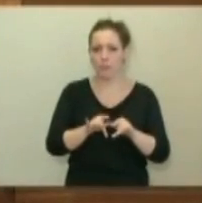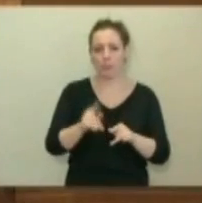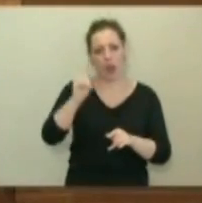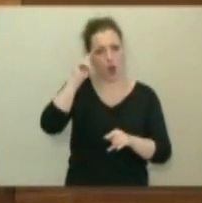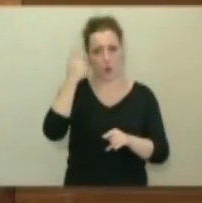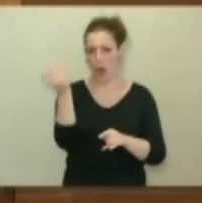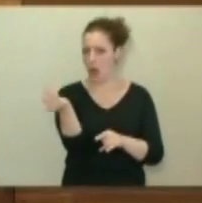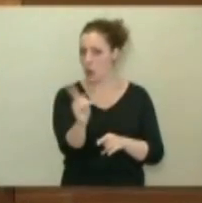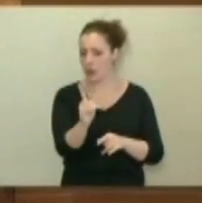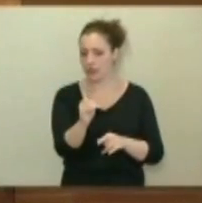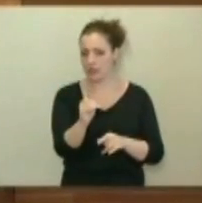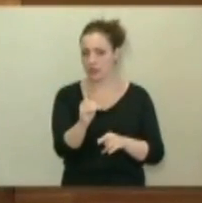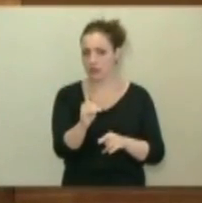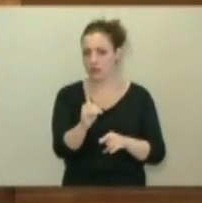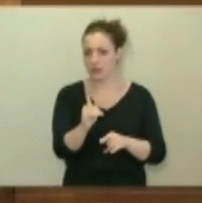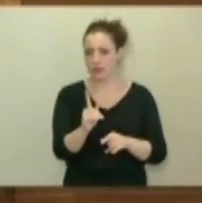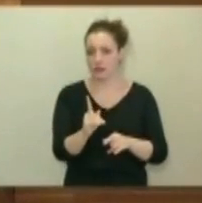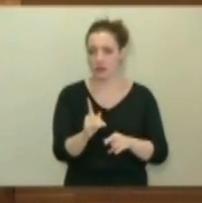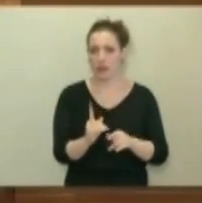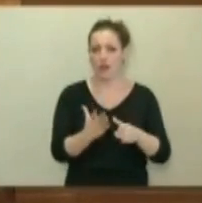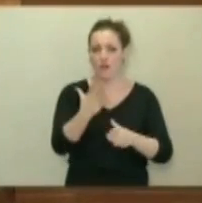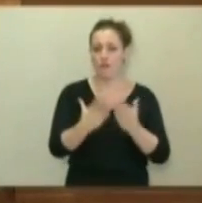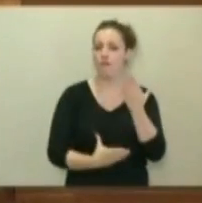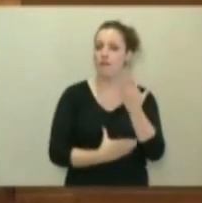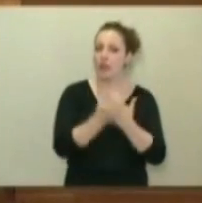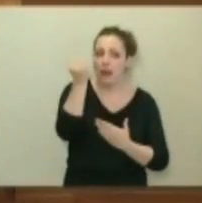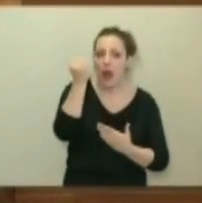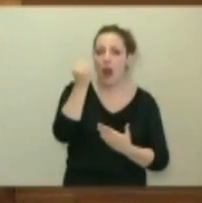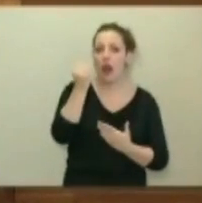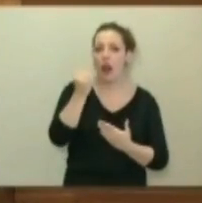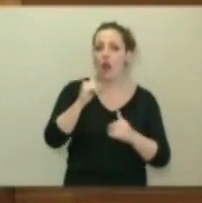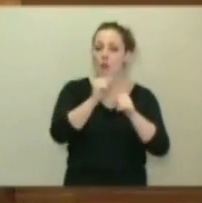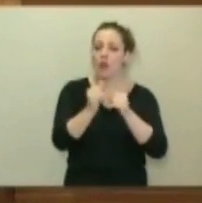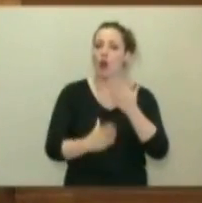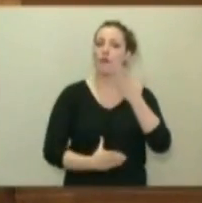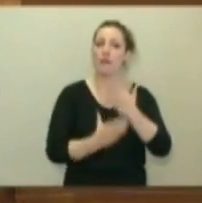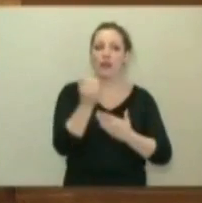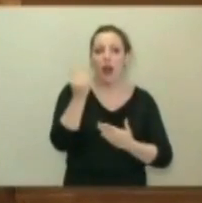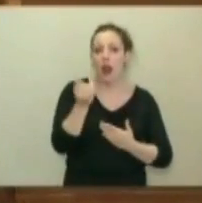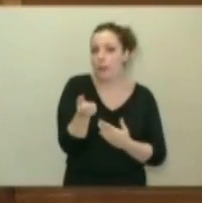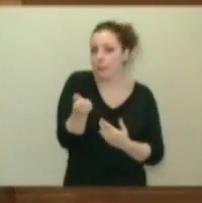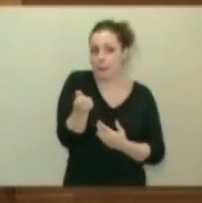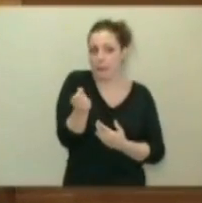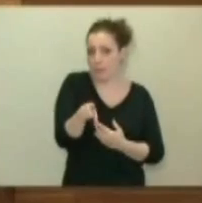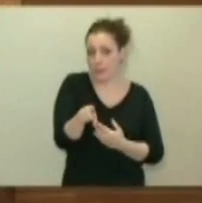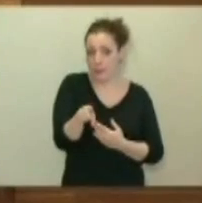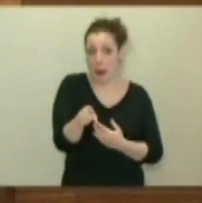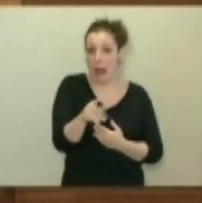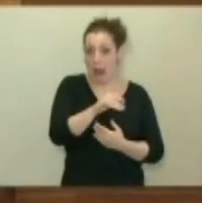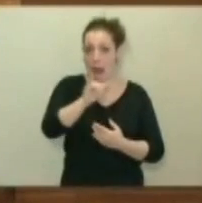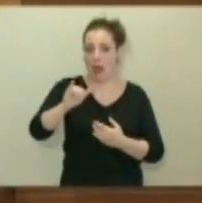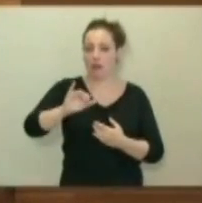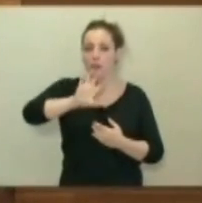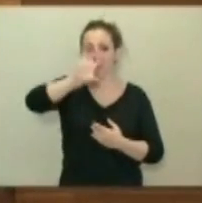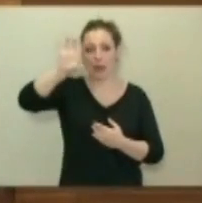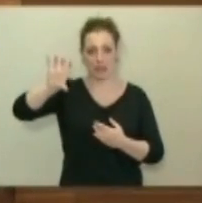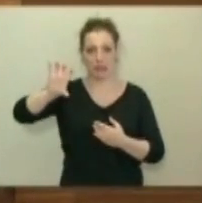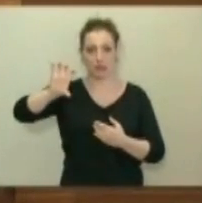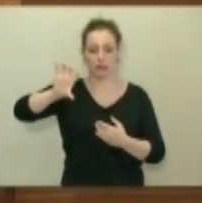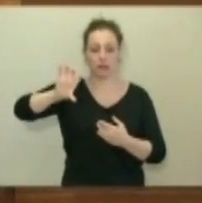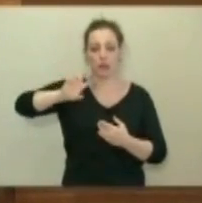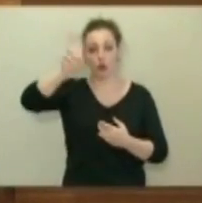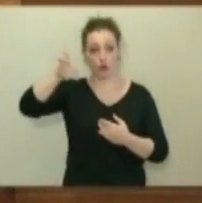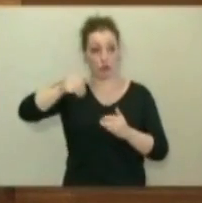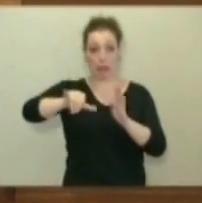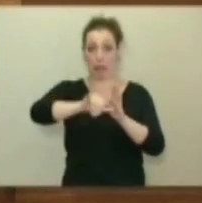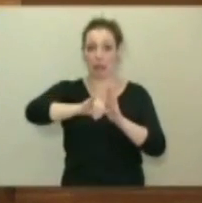federal, un modelo federal asimilable al que existe en otros países de nuestro entorno, en el